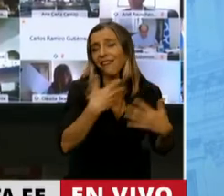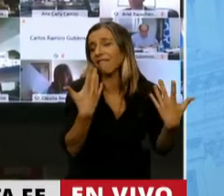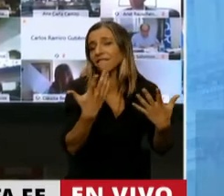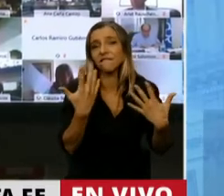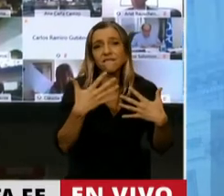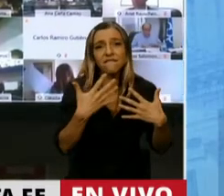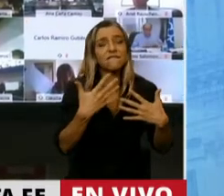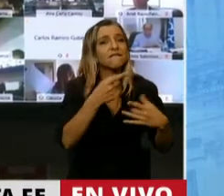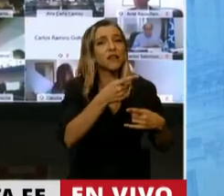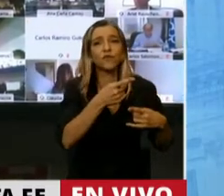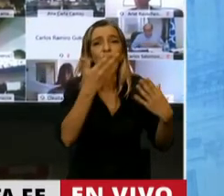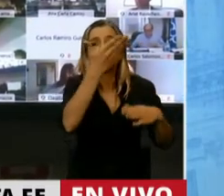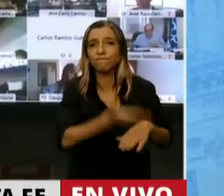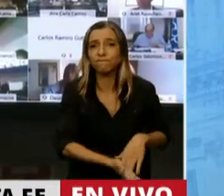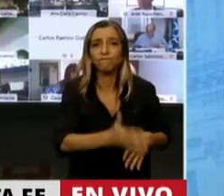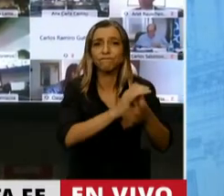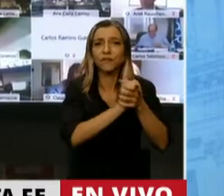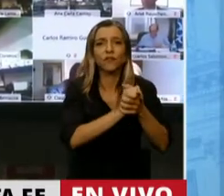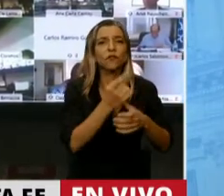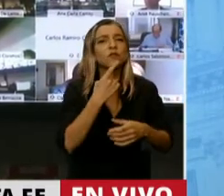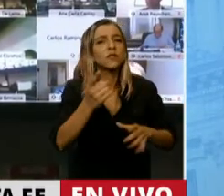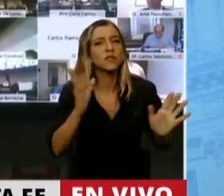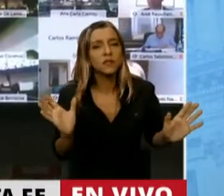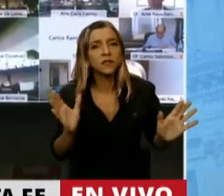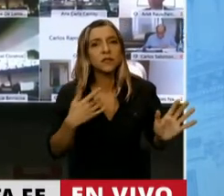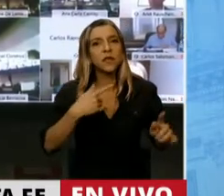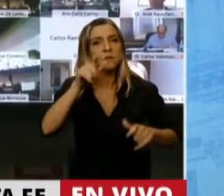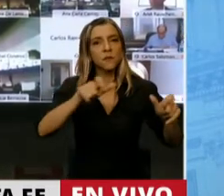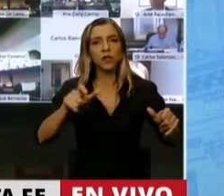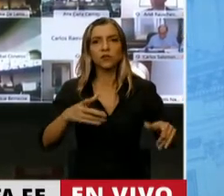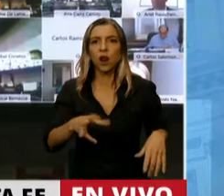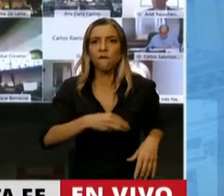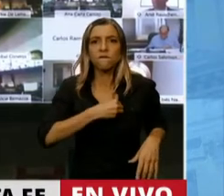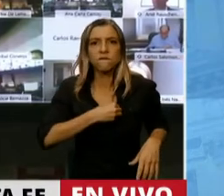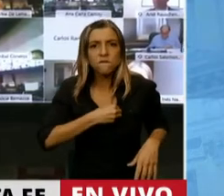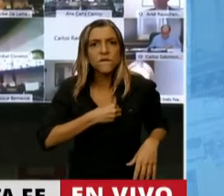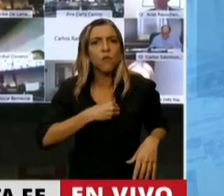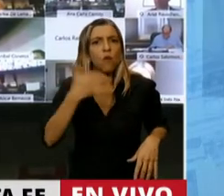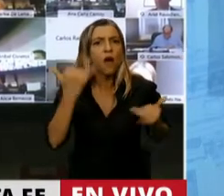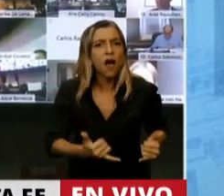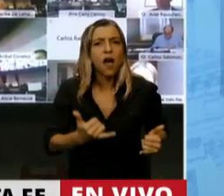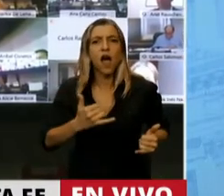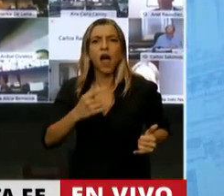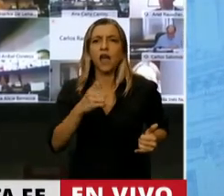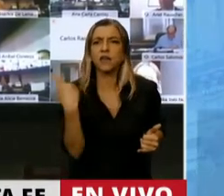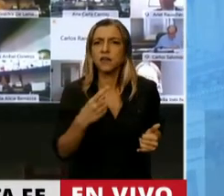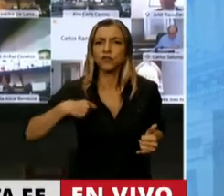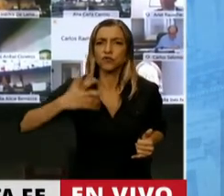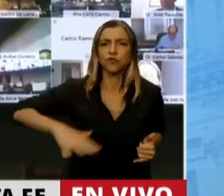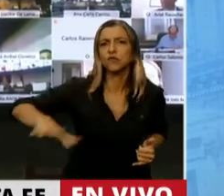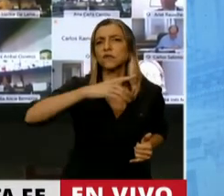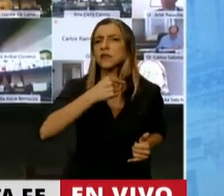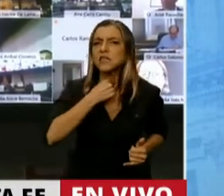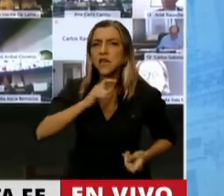Es ahí donde dice él, una voluntad de transformación ha nacido en la Argentina, es la voluntad de hacer del